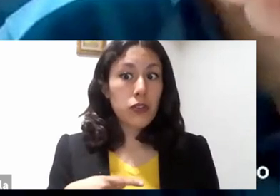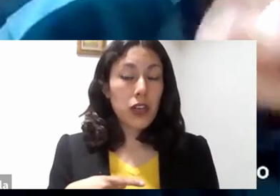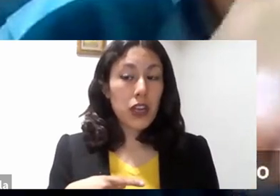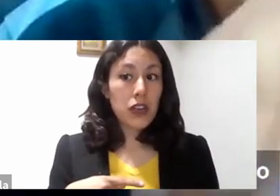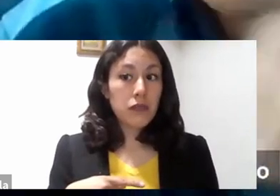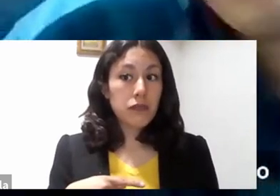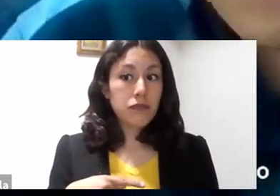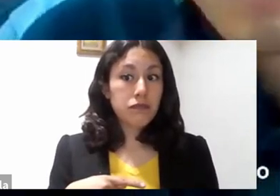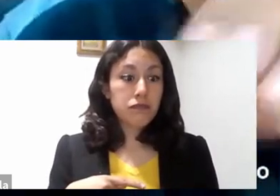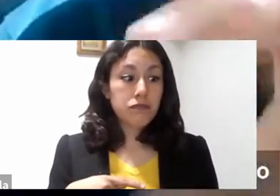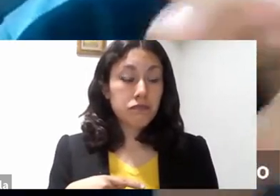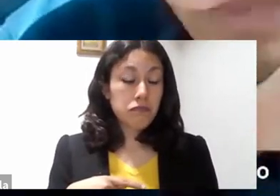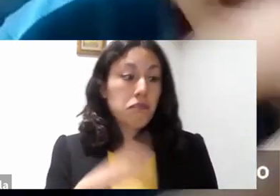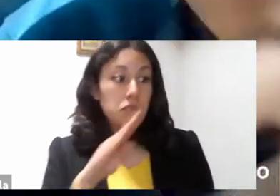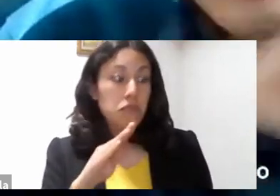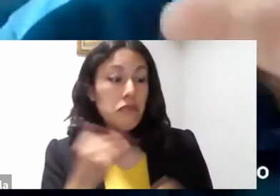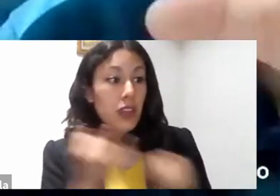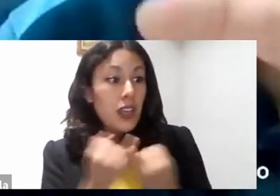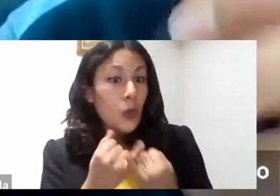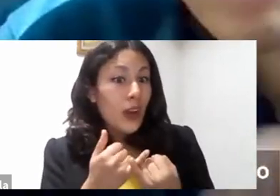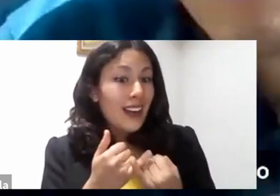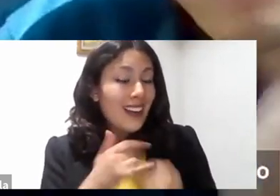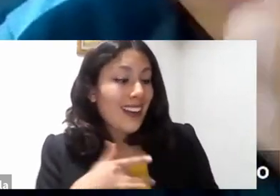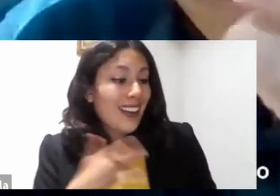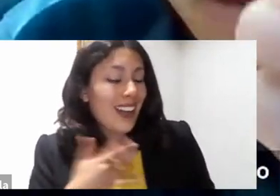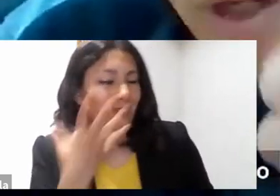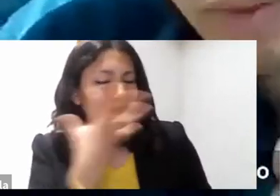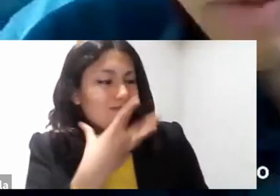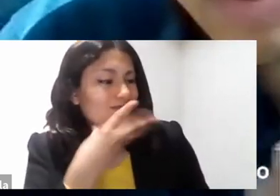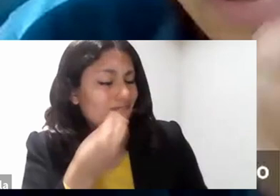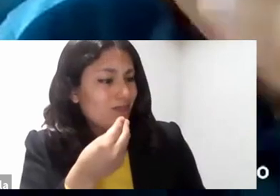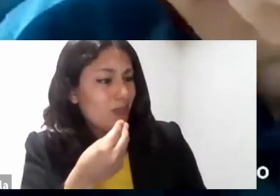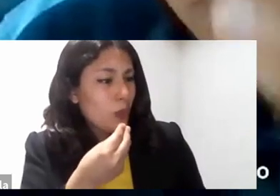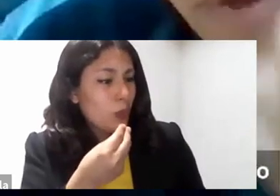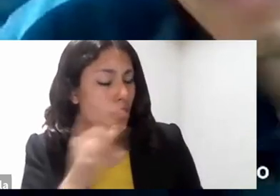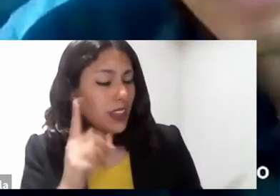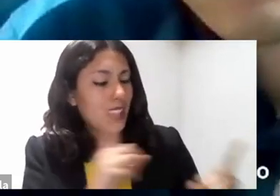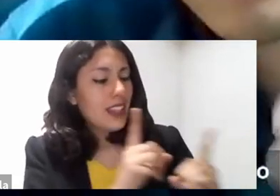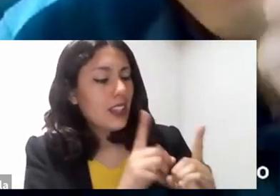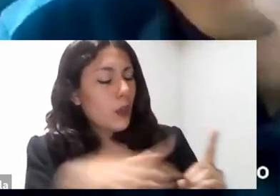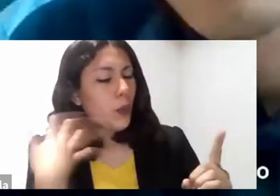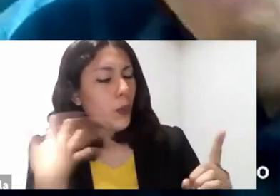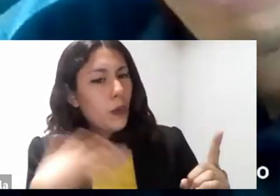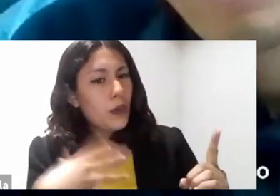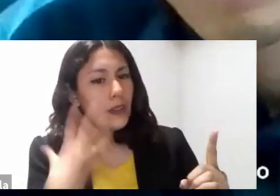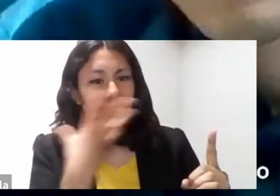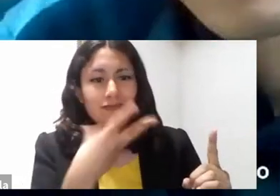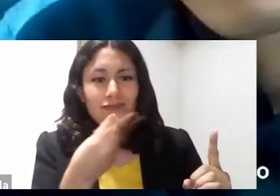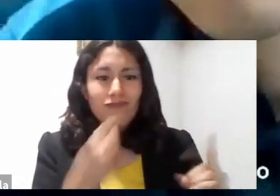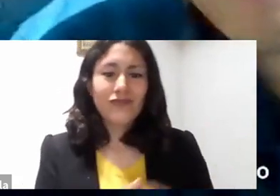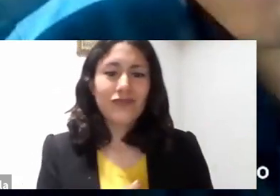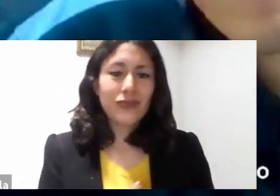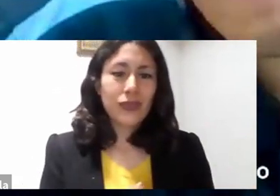por eso que se está viviendo en este momento tan íntimo, tan bonito, de un encuentro de dos corazones, el encuentro del corazón del hijo menor con su padre